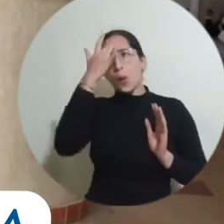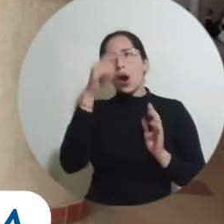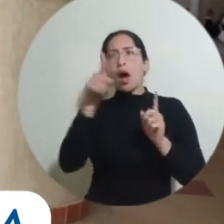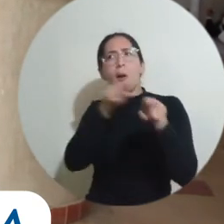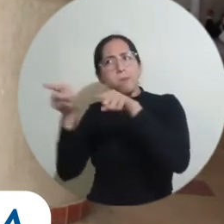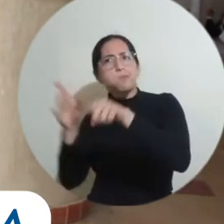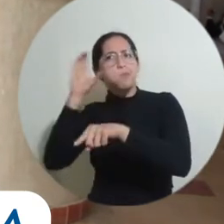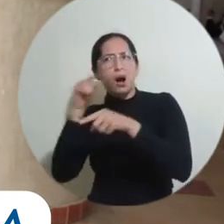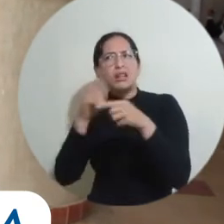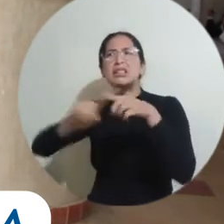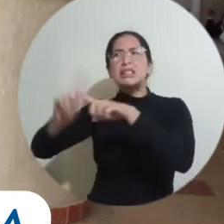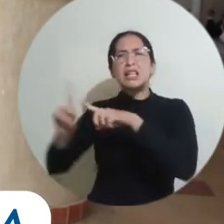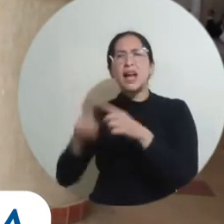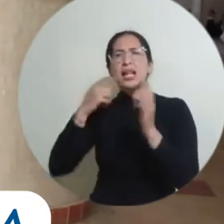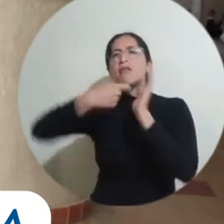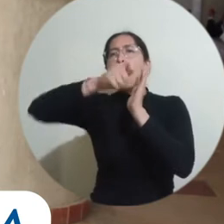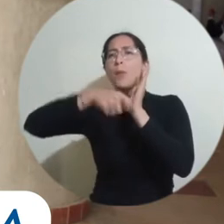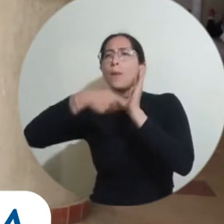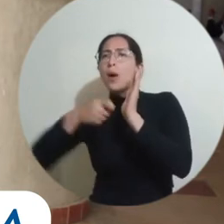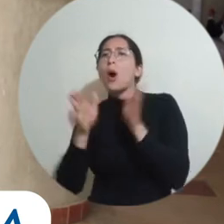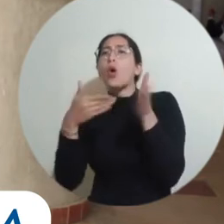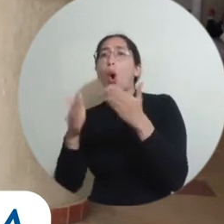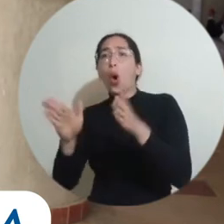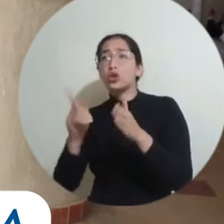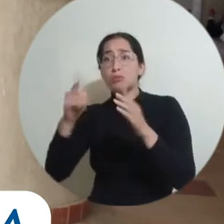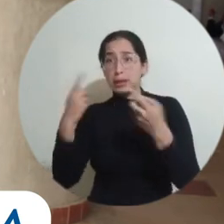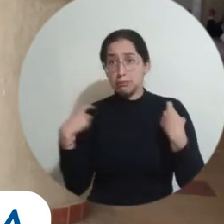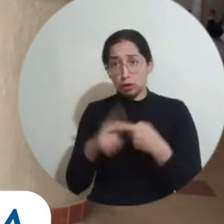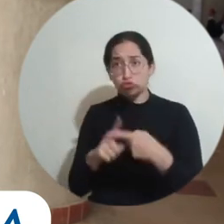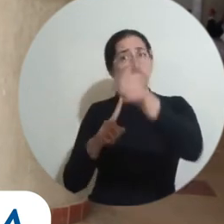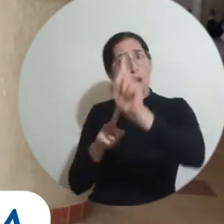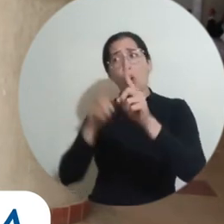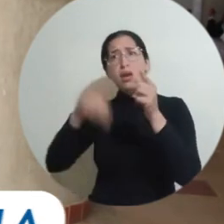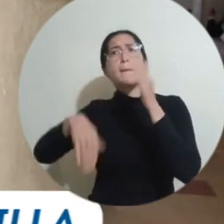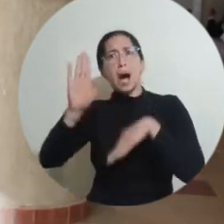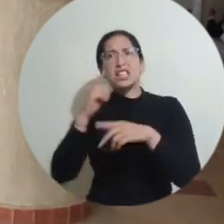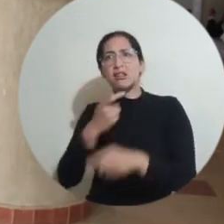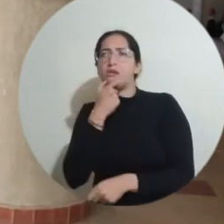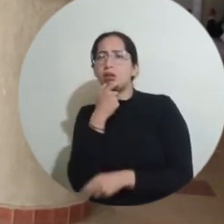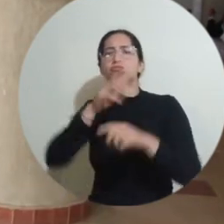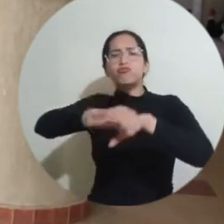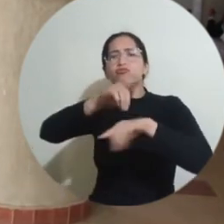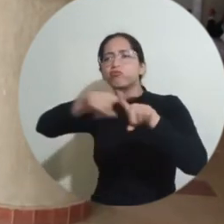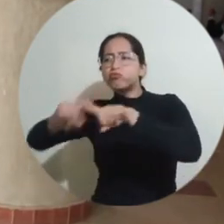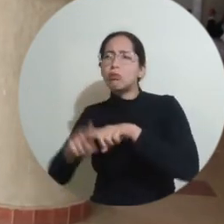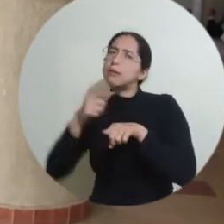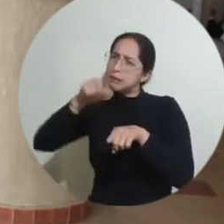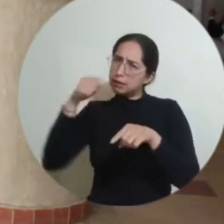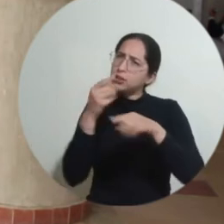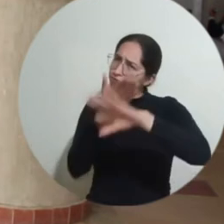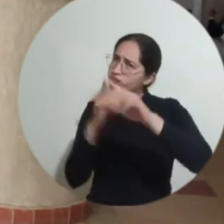porque será interesante, ha habido en los últimos años muchos procesos de acreditación, pero este es el primero que va a ser totalmente en inglés, así que profesores,